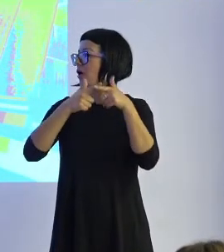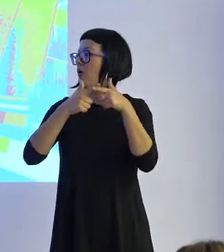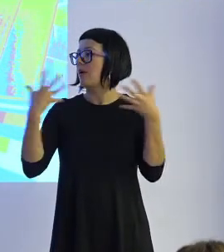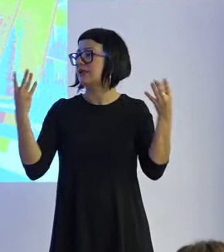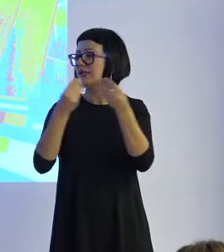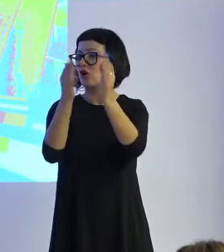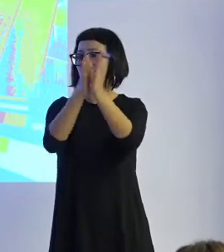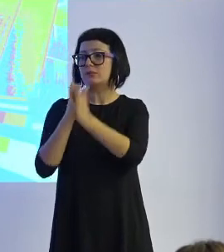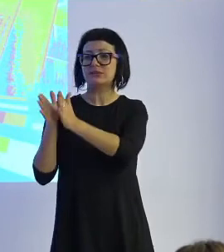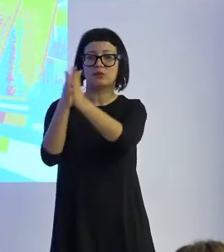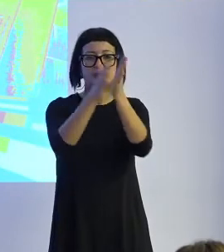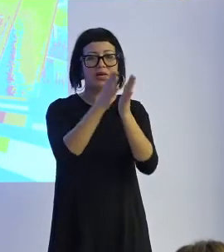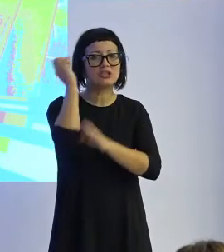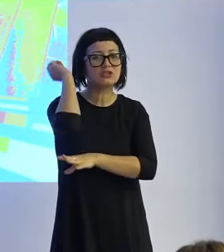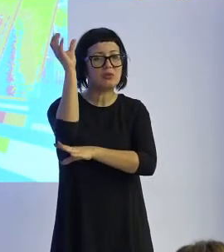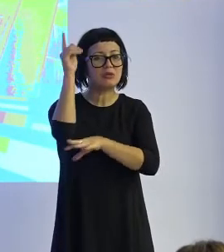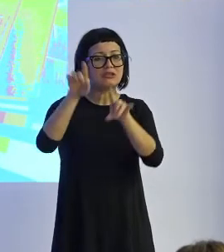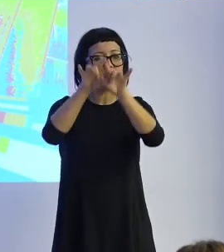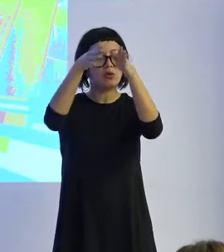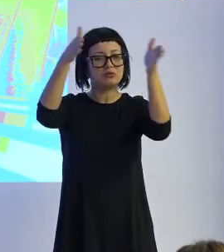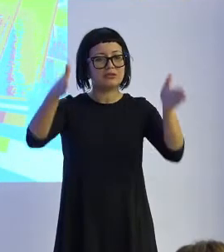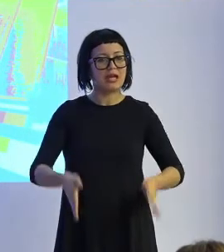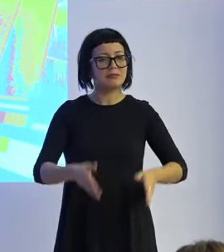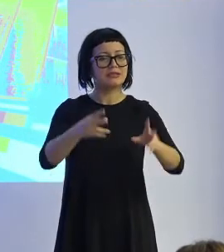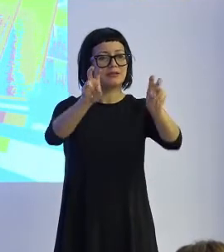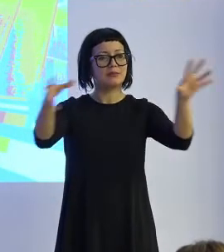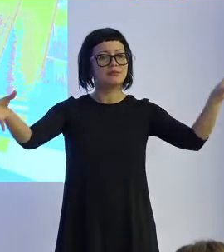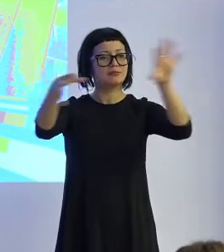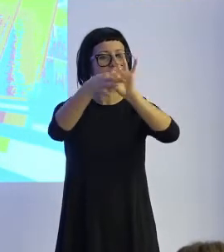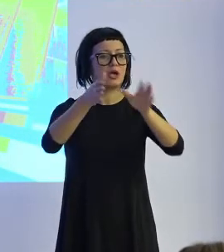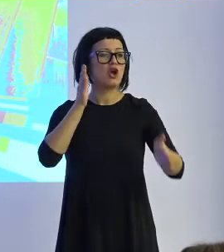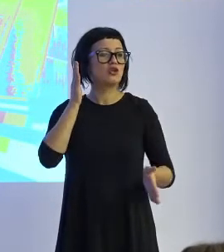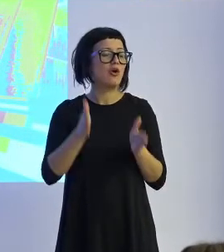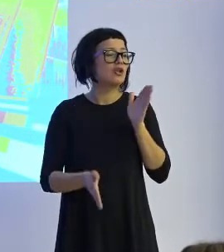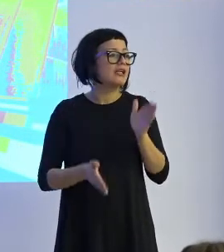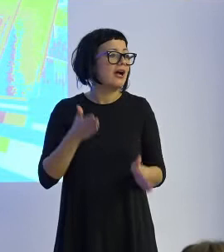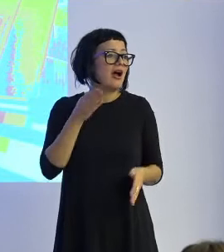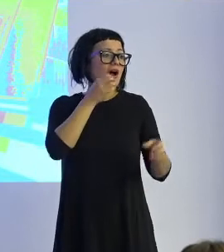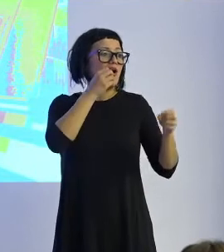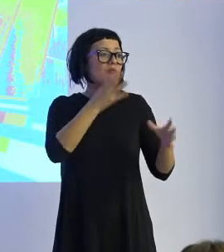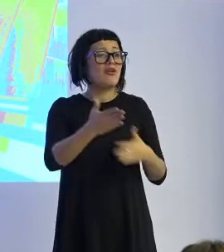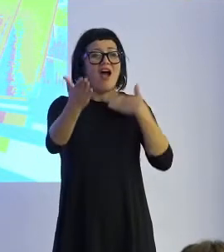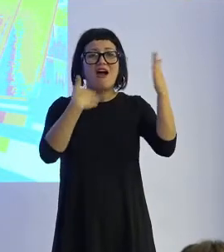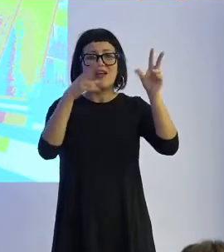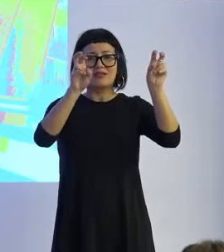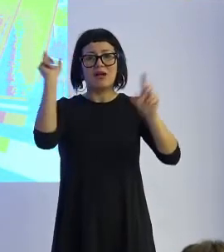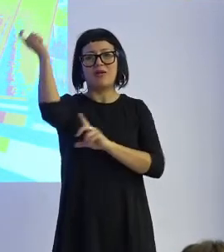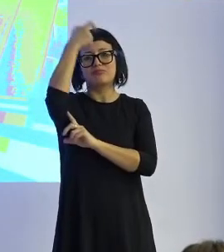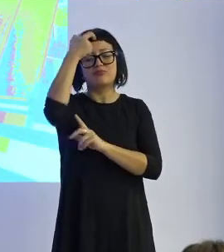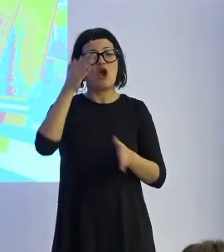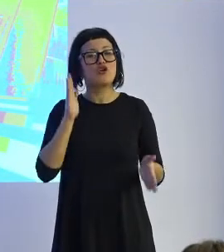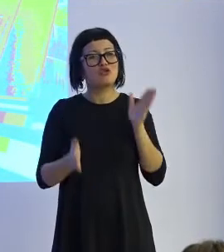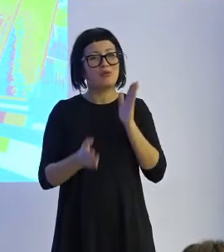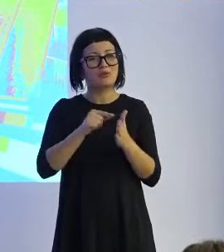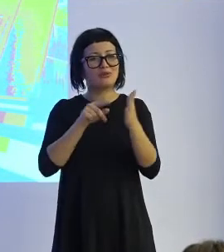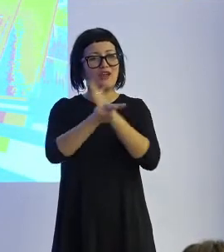mis compañeros con tertulios esta mesa redonda sobre robótica hablar sobre robótica desde un punto de vista